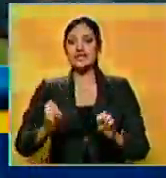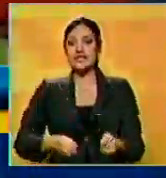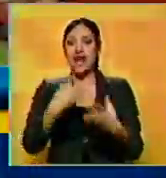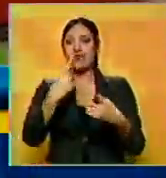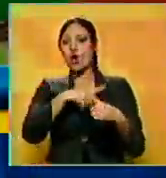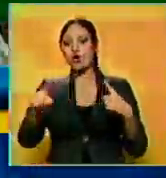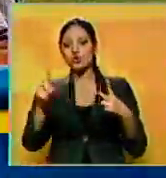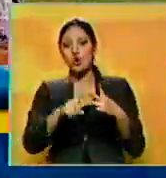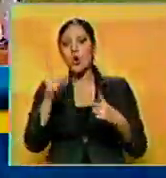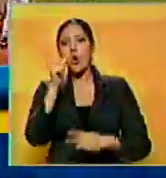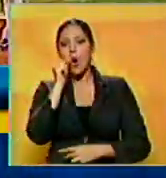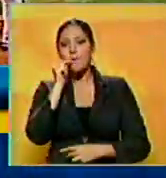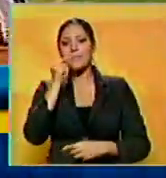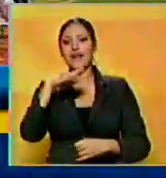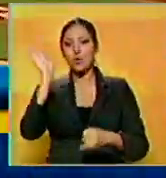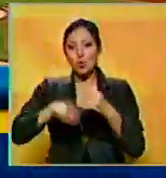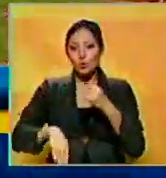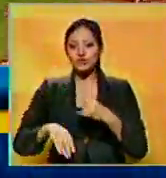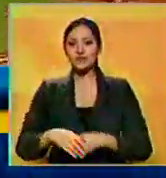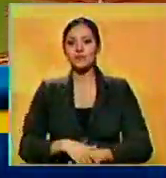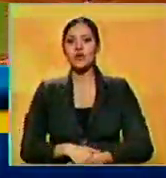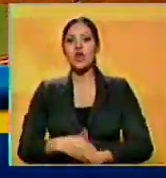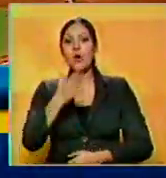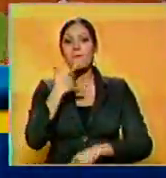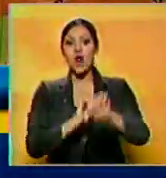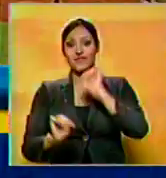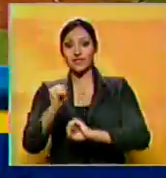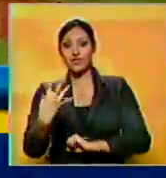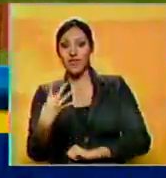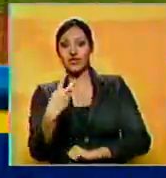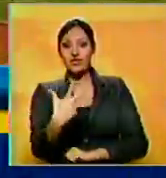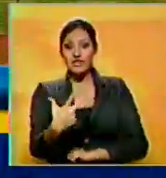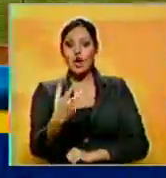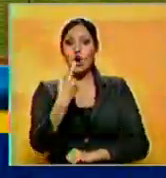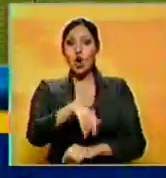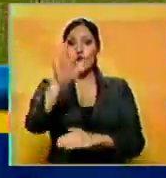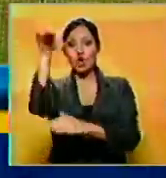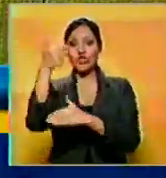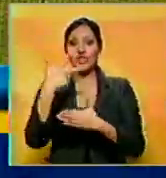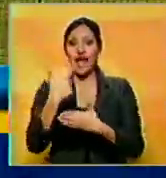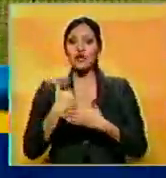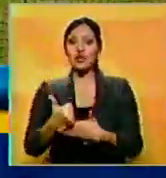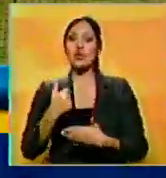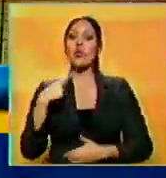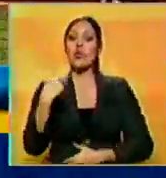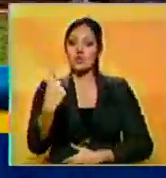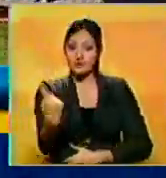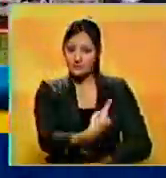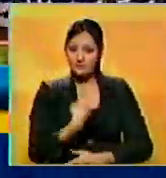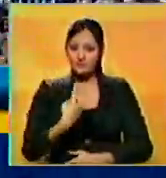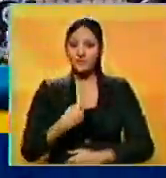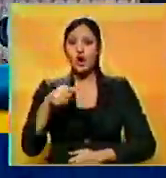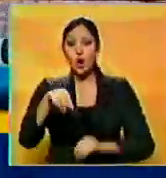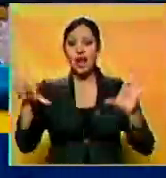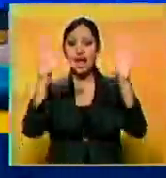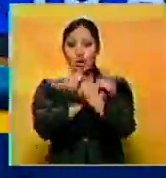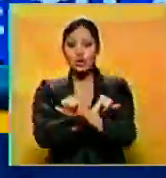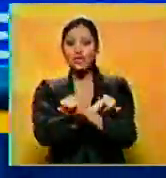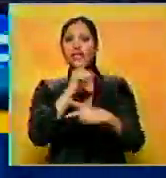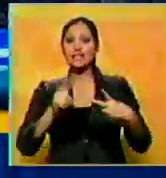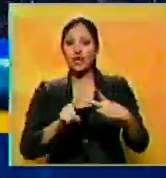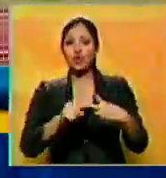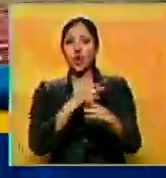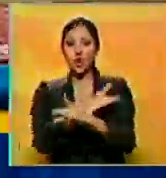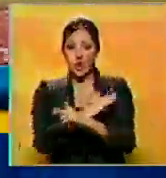Jean Machip. Ramón Hernández fue el mejor al ofensivo, el irse de 4-3 con jondrón, 3 intrusadas y una anotada. Esta noche, amigos, se disputará el segundo